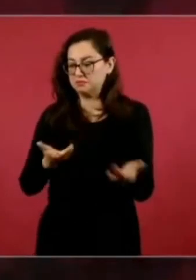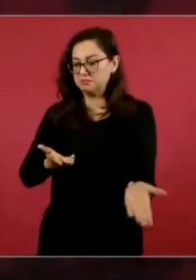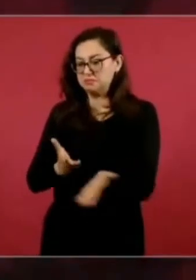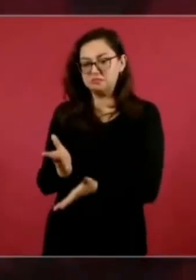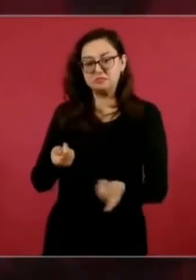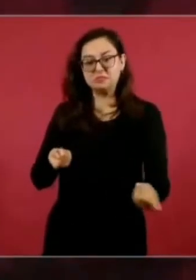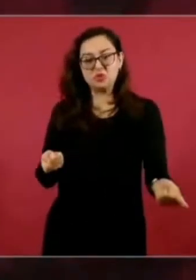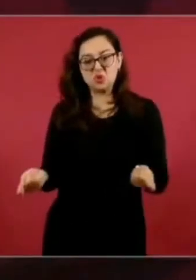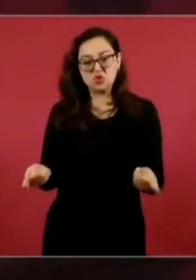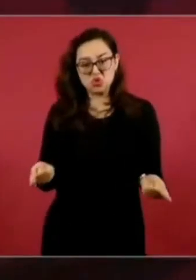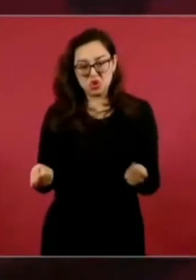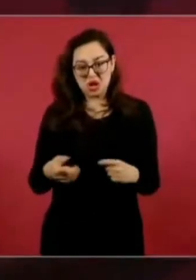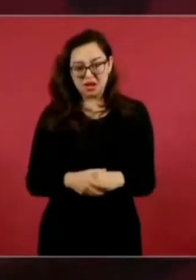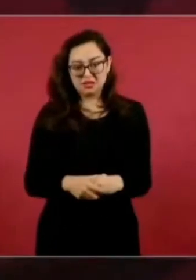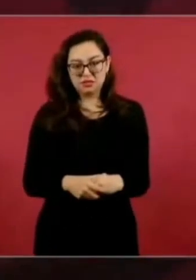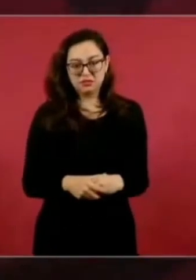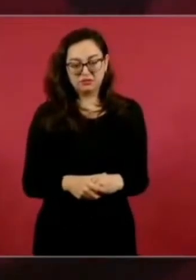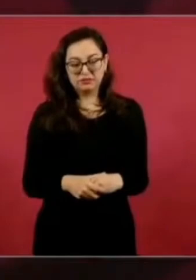Estaríamos